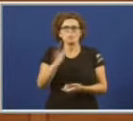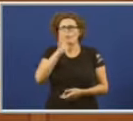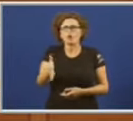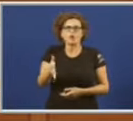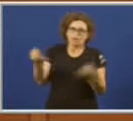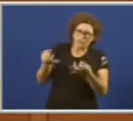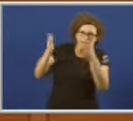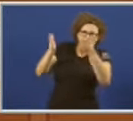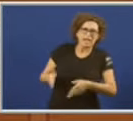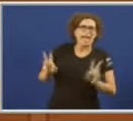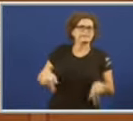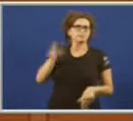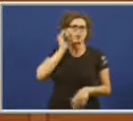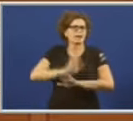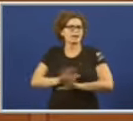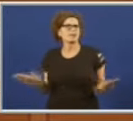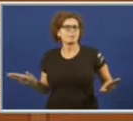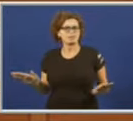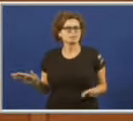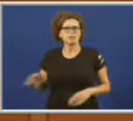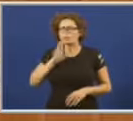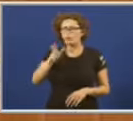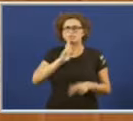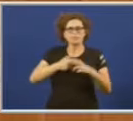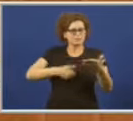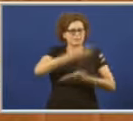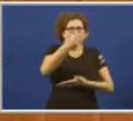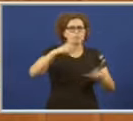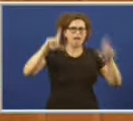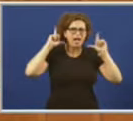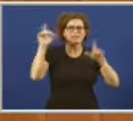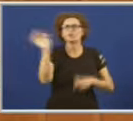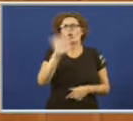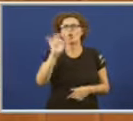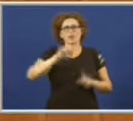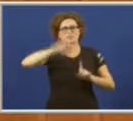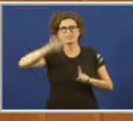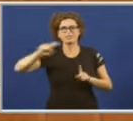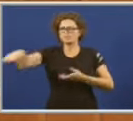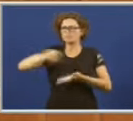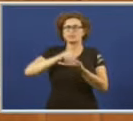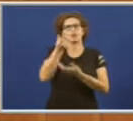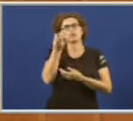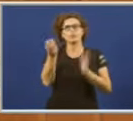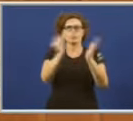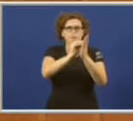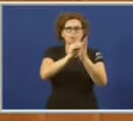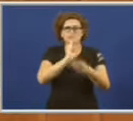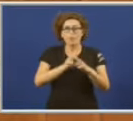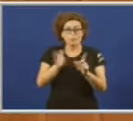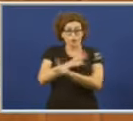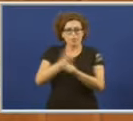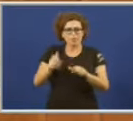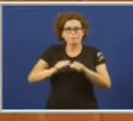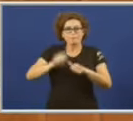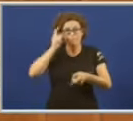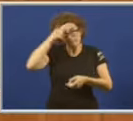simple efeito de sermos mulleres, convertidas en titulares ou estatísticas, non mellor dos casos. Unha violencia machista que